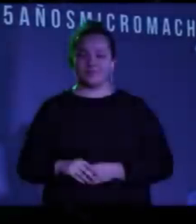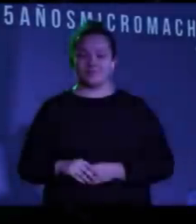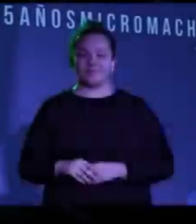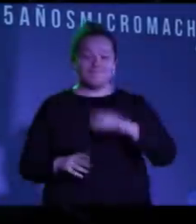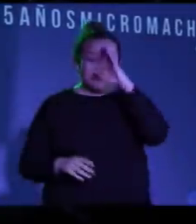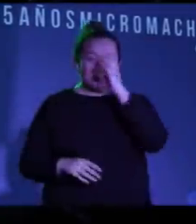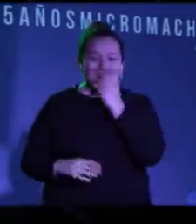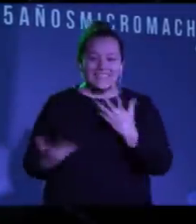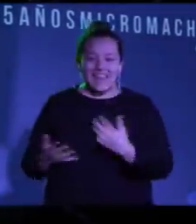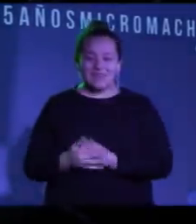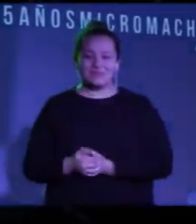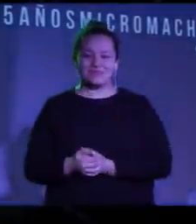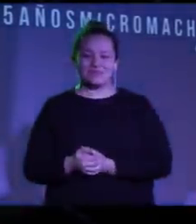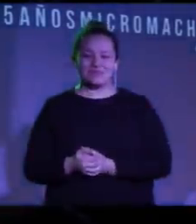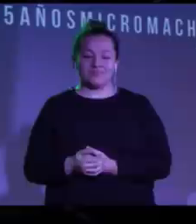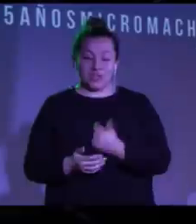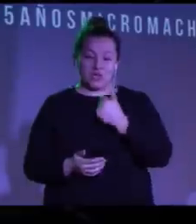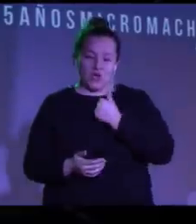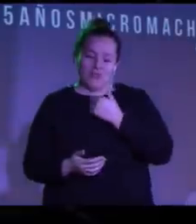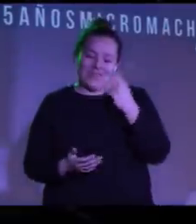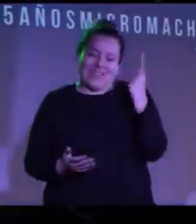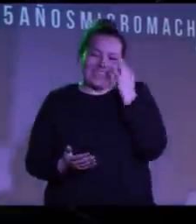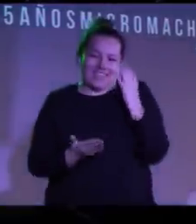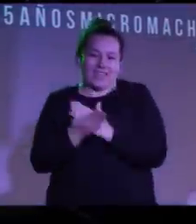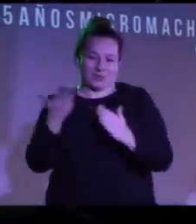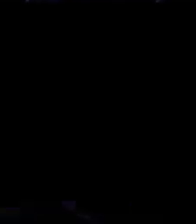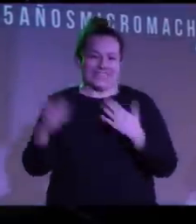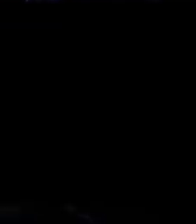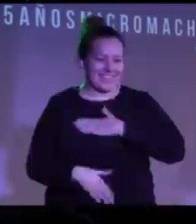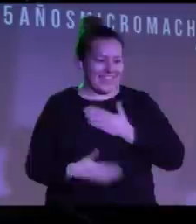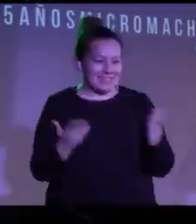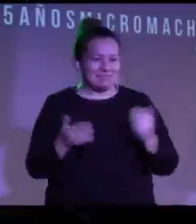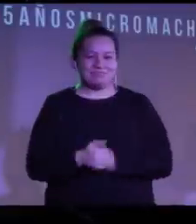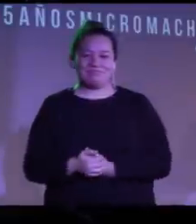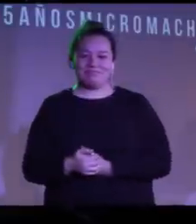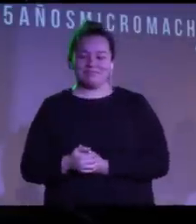¡Hola, tal! Yo soy la chica de las poesías, encantada.